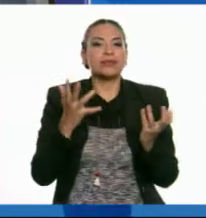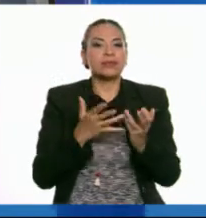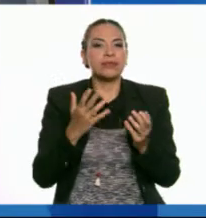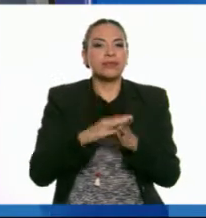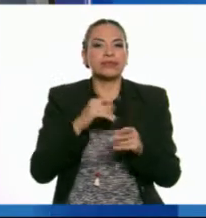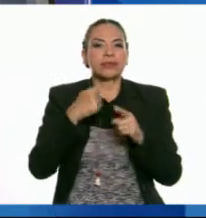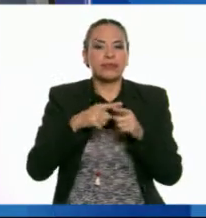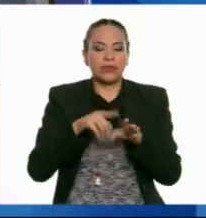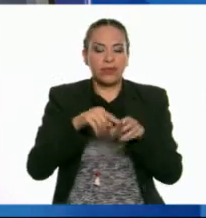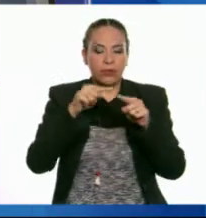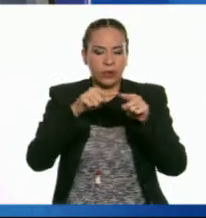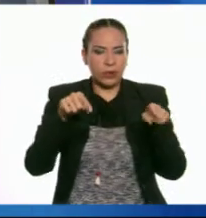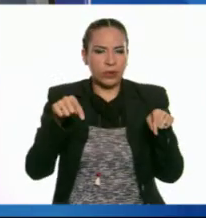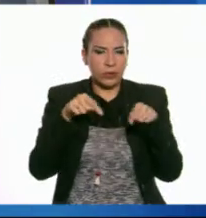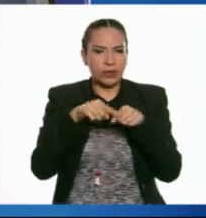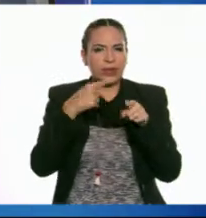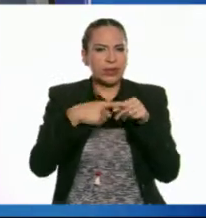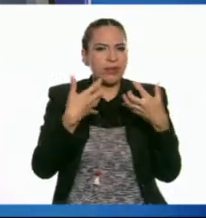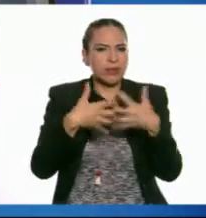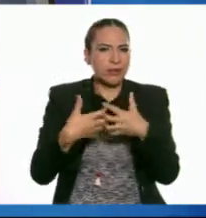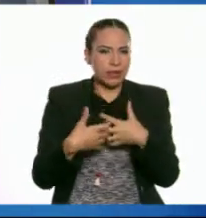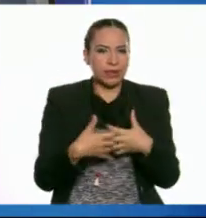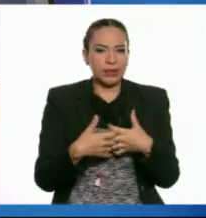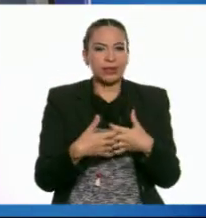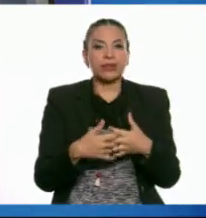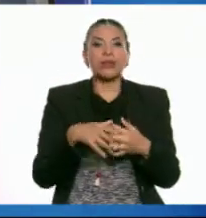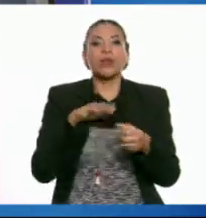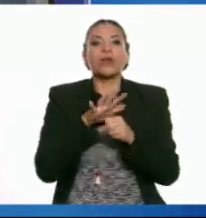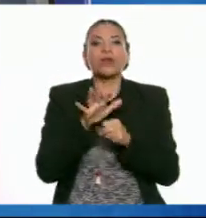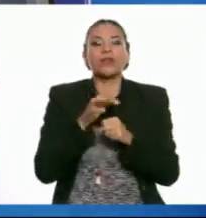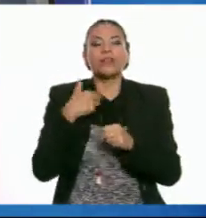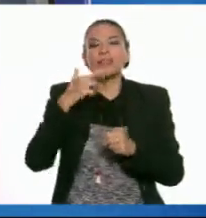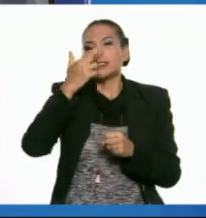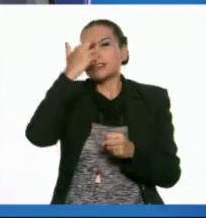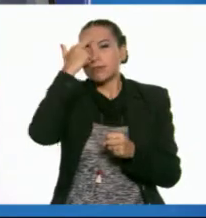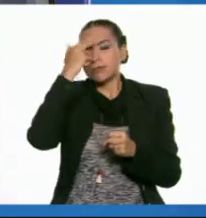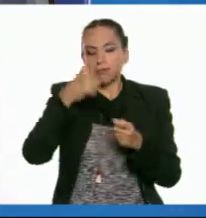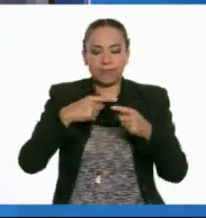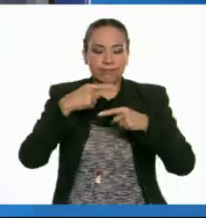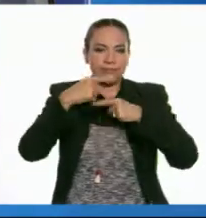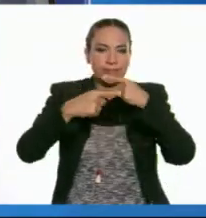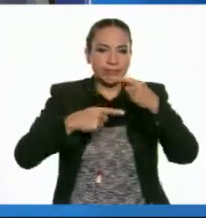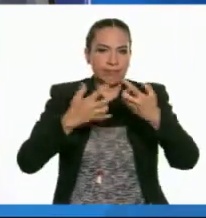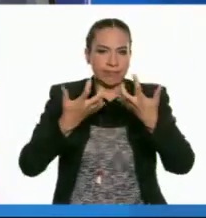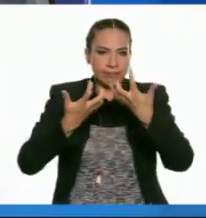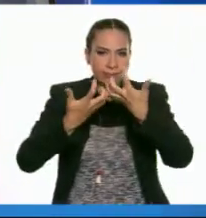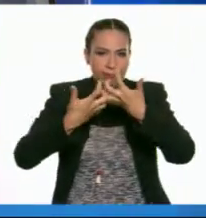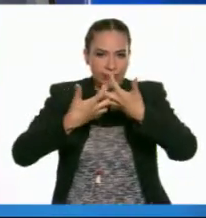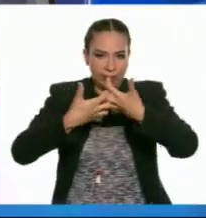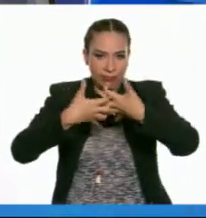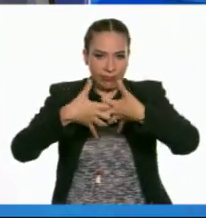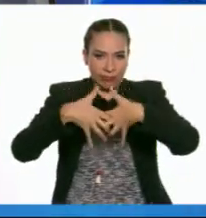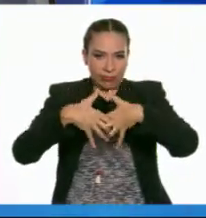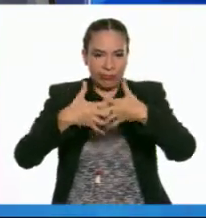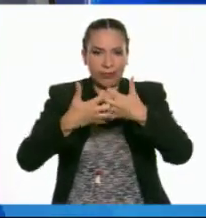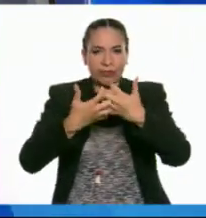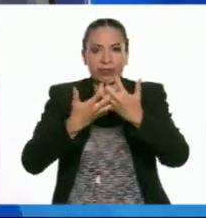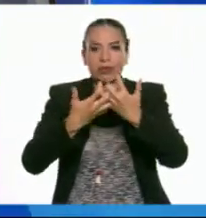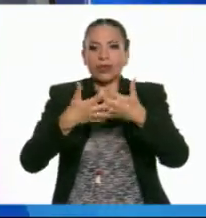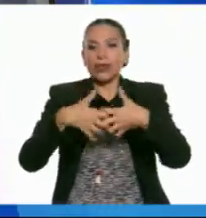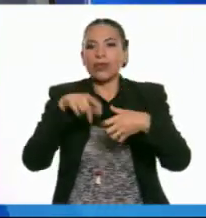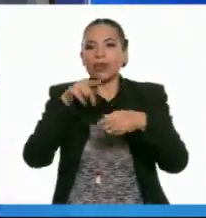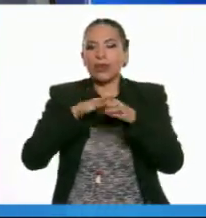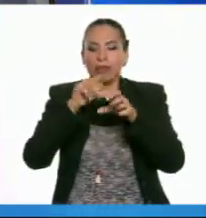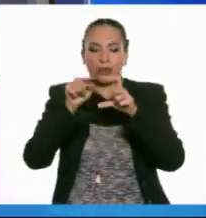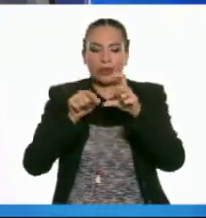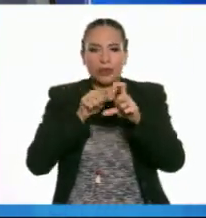hacer pequeñas maquetas de cierto tipo de máquinas, de las cuales recuerdo mucho los engranes. La tarea de cortar cartón en forma